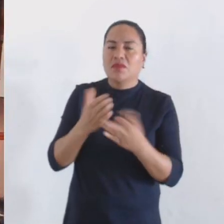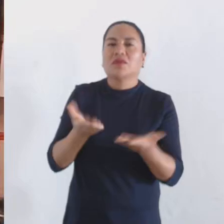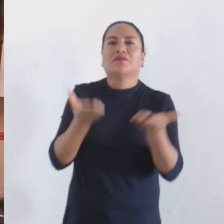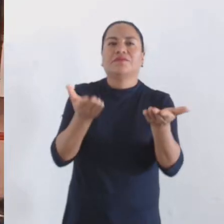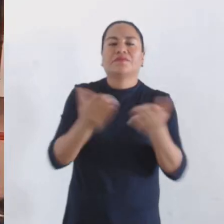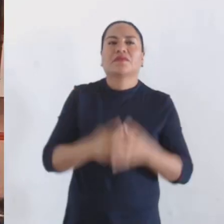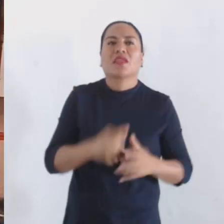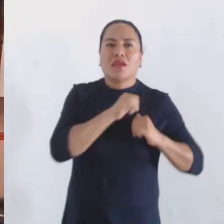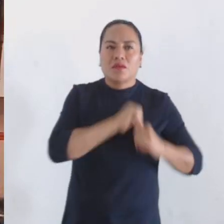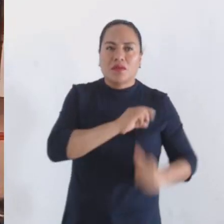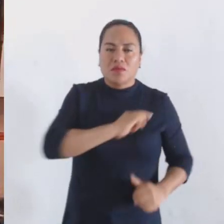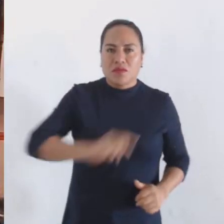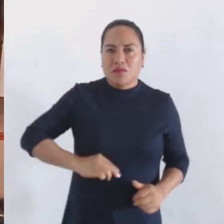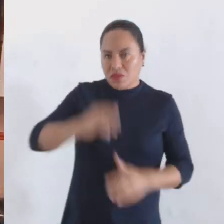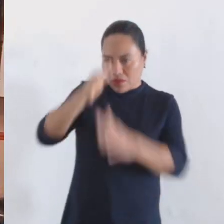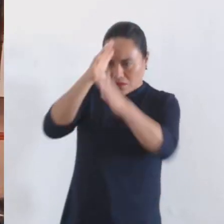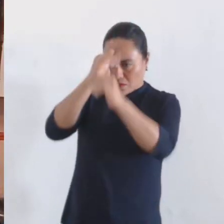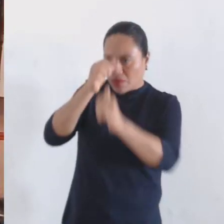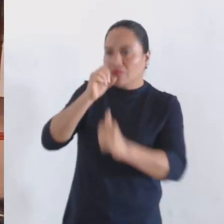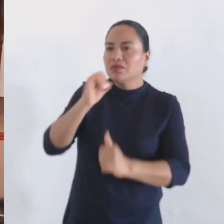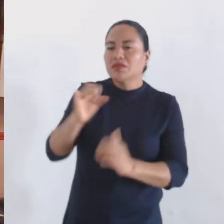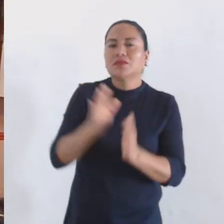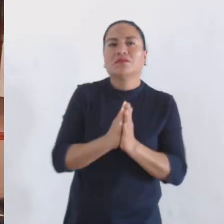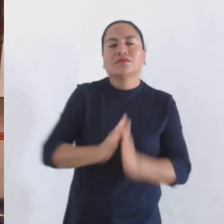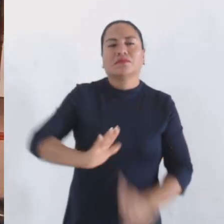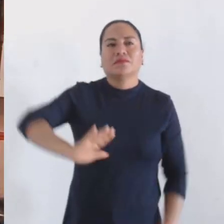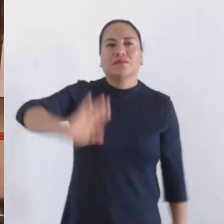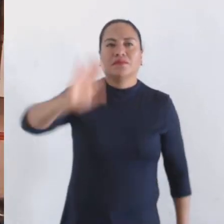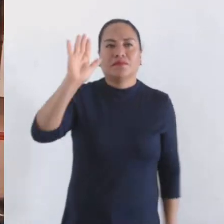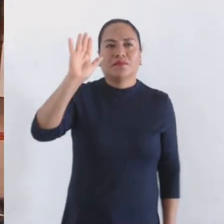estén a favor de la aprobación, sírvanse levantar la mano.